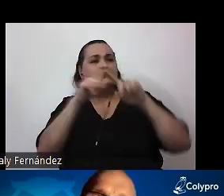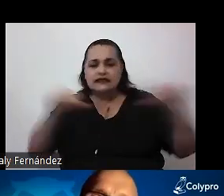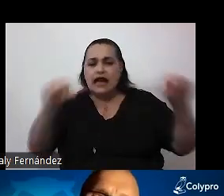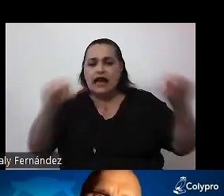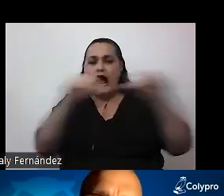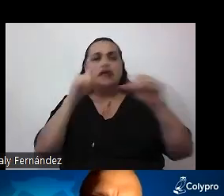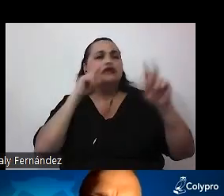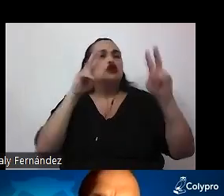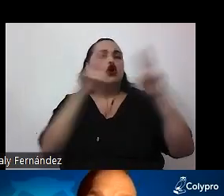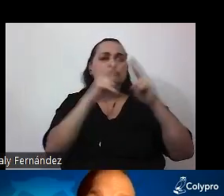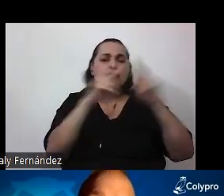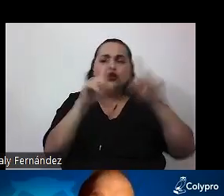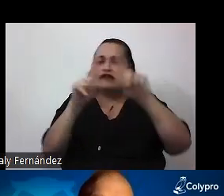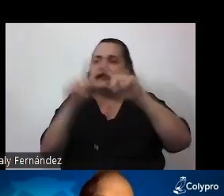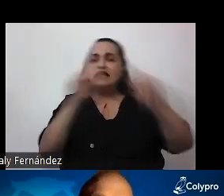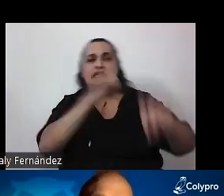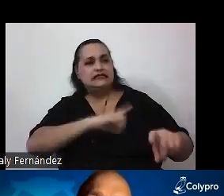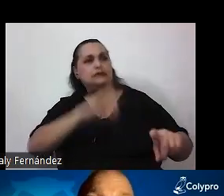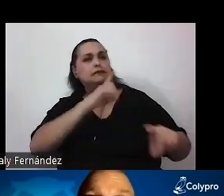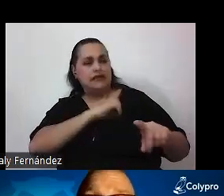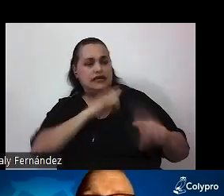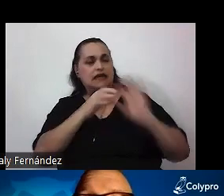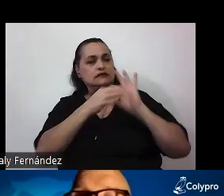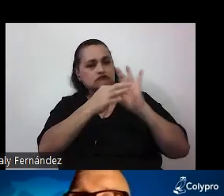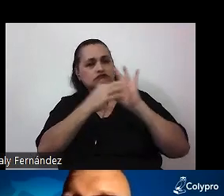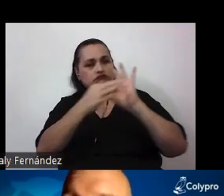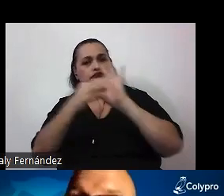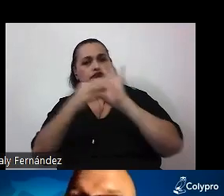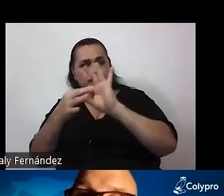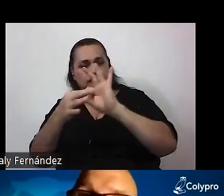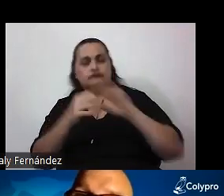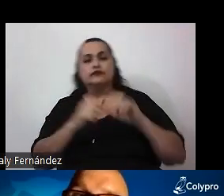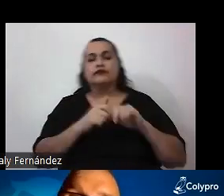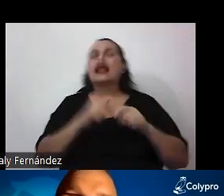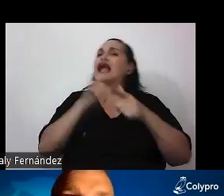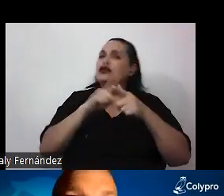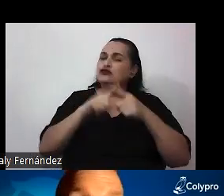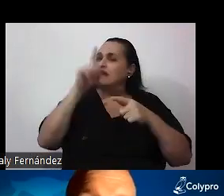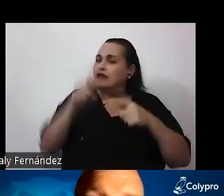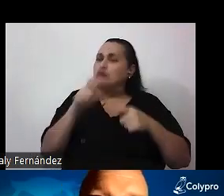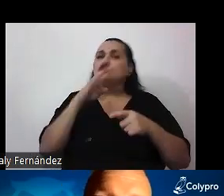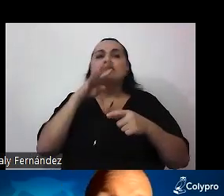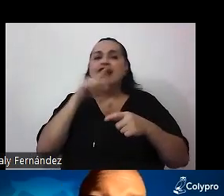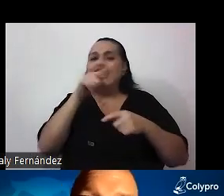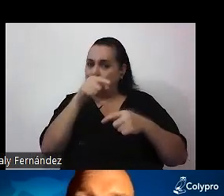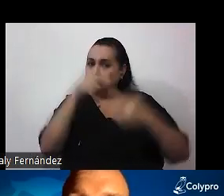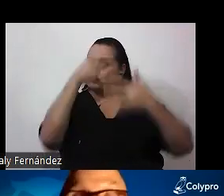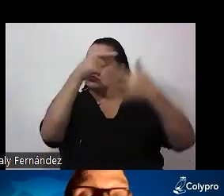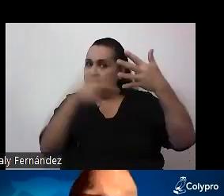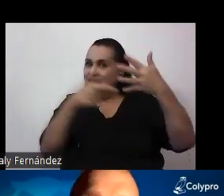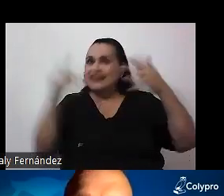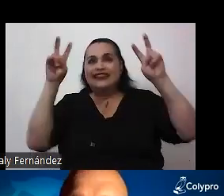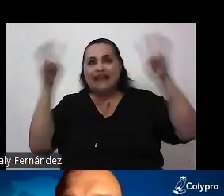distintas disciplinas, puestos en relación. Entonces, tenemos que abordar esos temas que consideramos problemáticos,